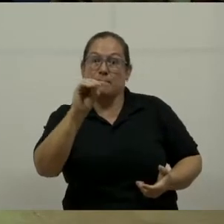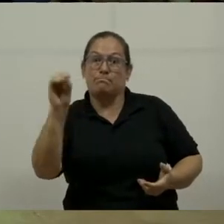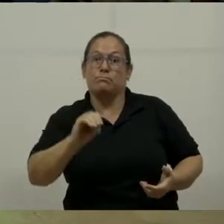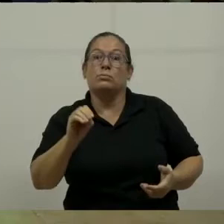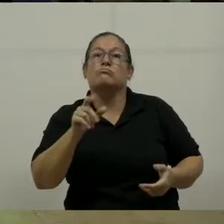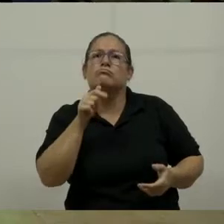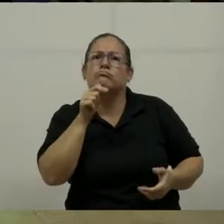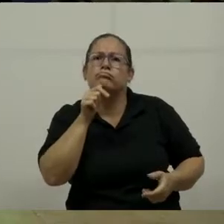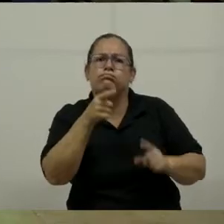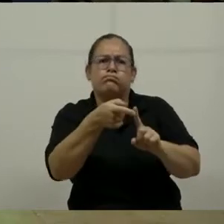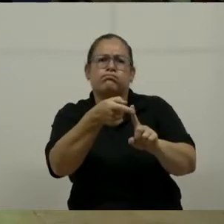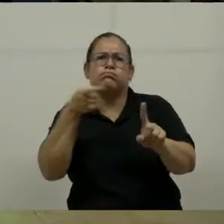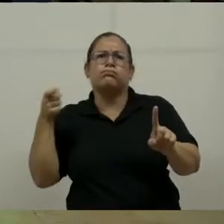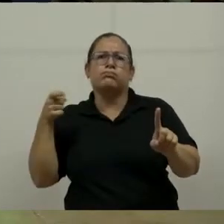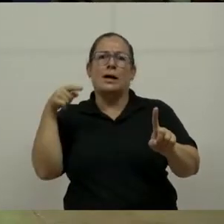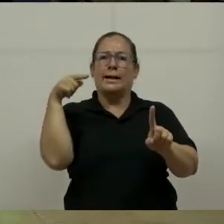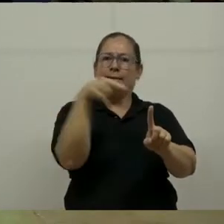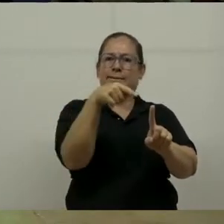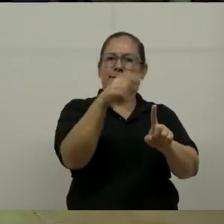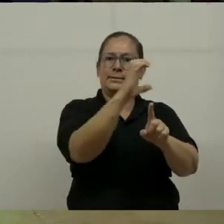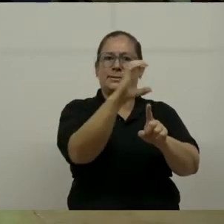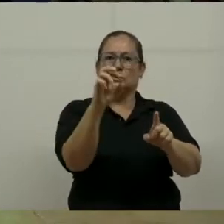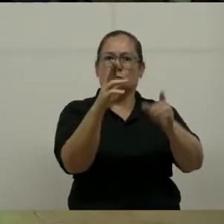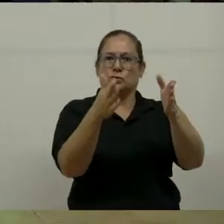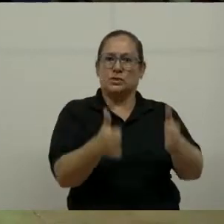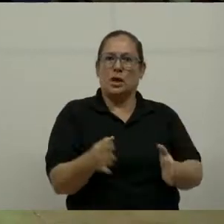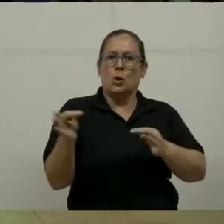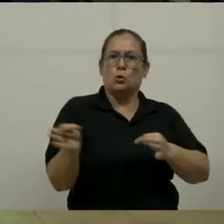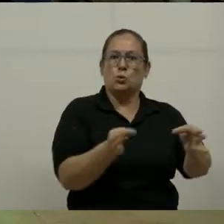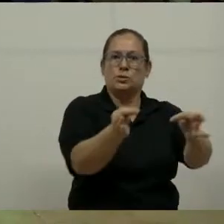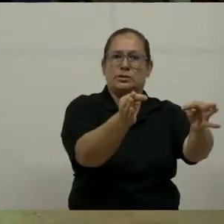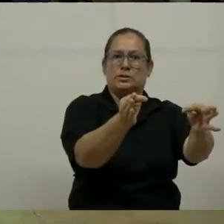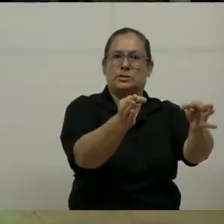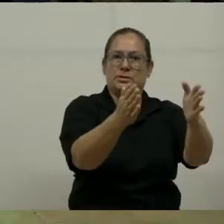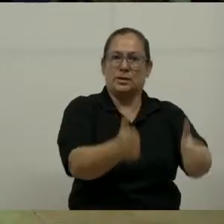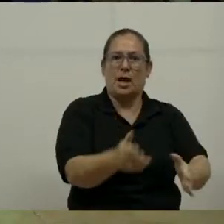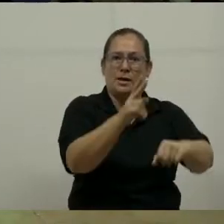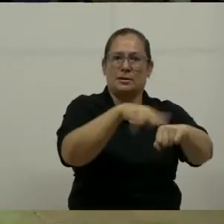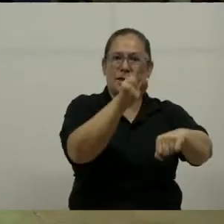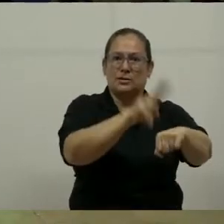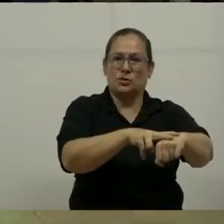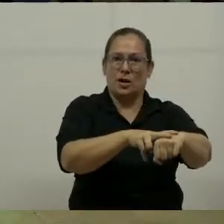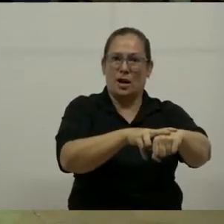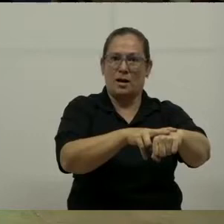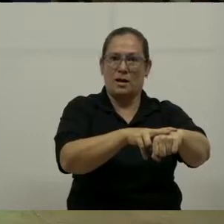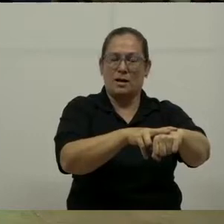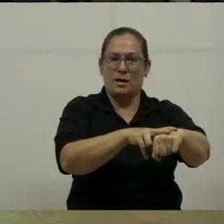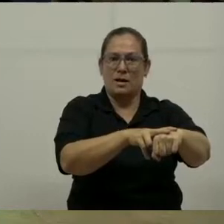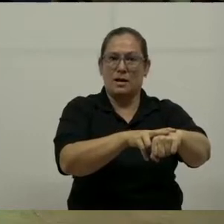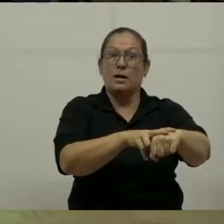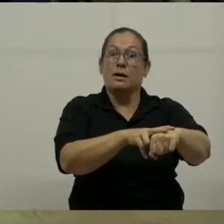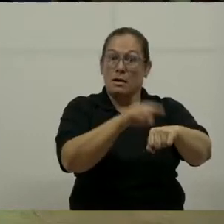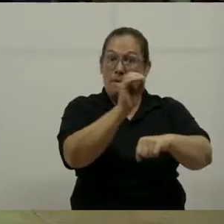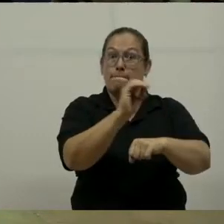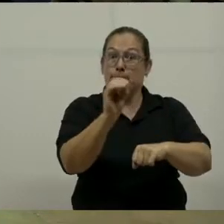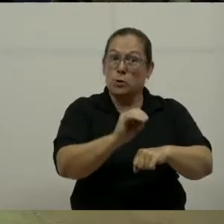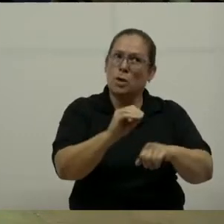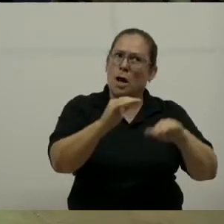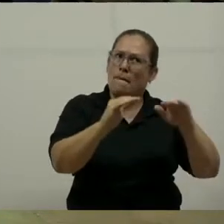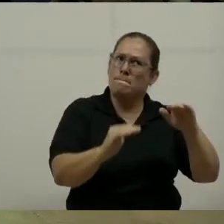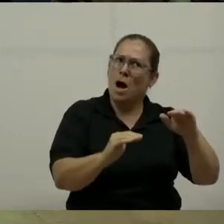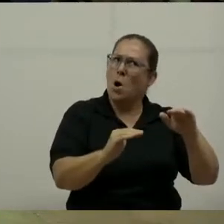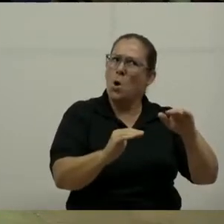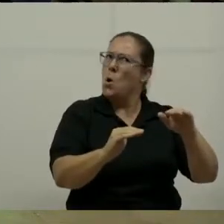es generado por el turista local. Bueno, ese es un porcentaje bajo si se quiere. Pero a su vez es importante.